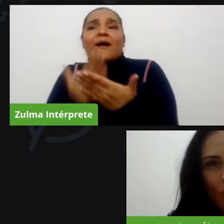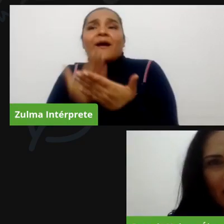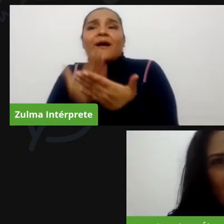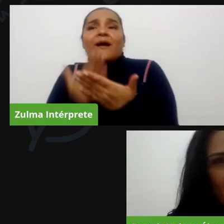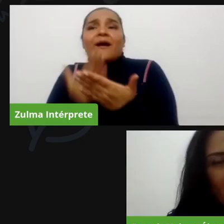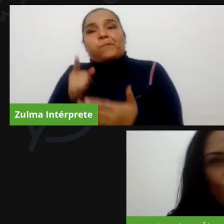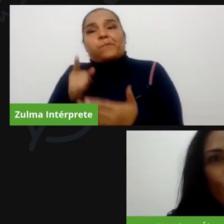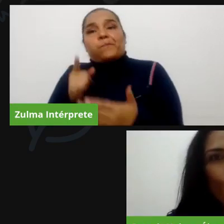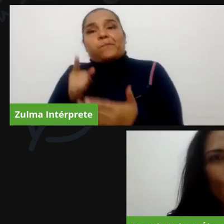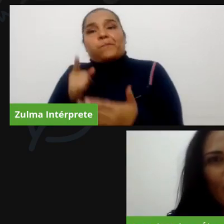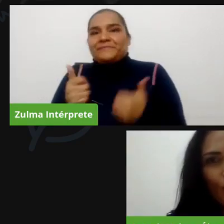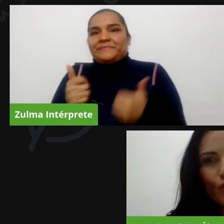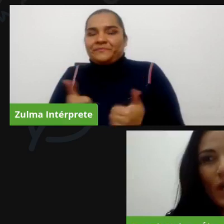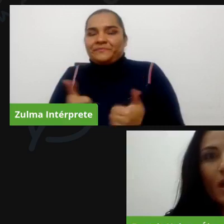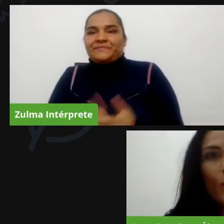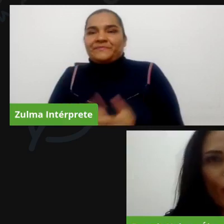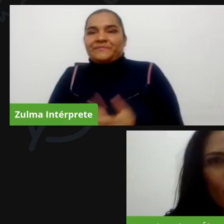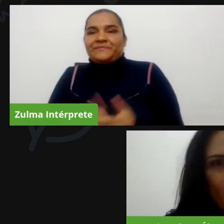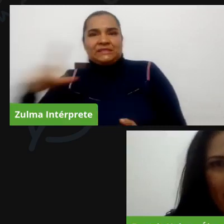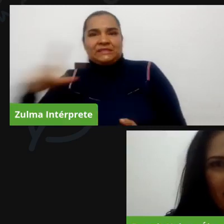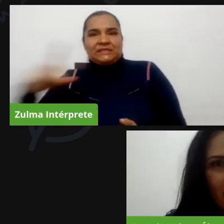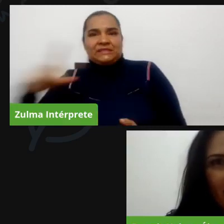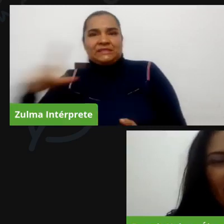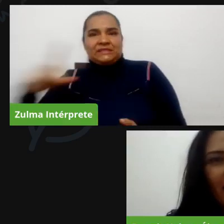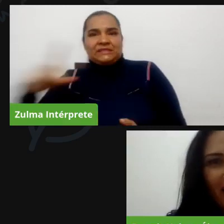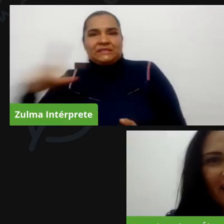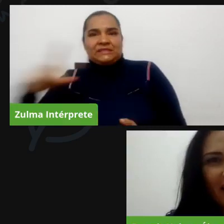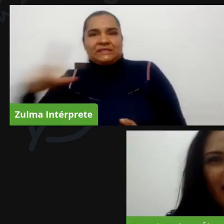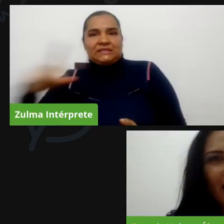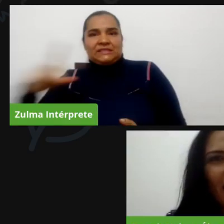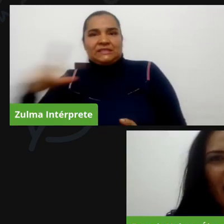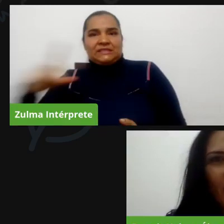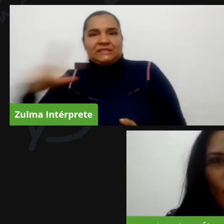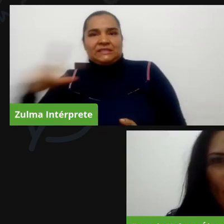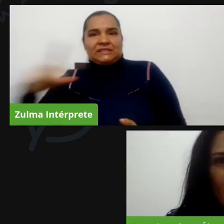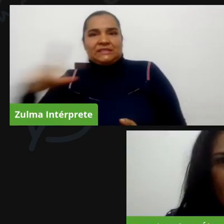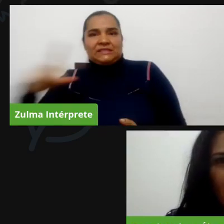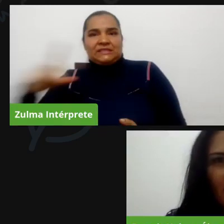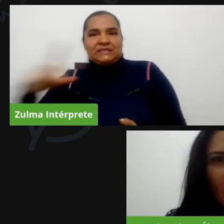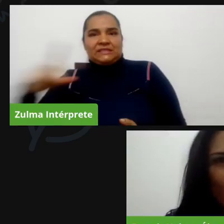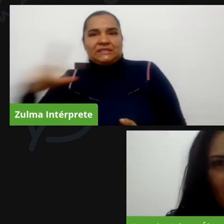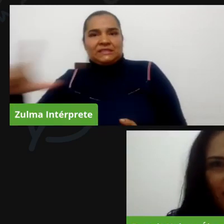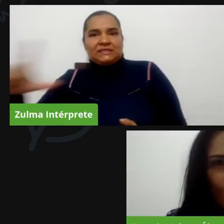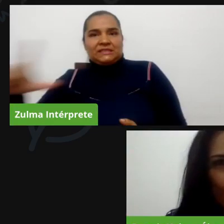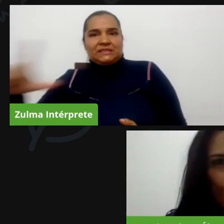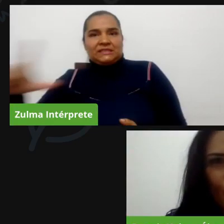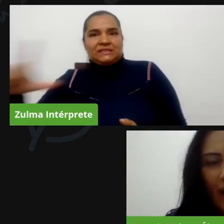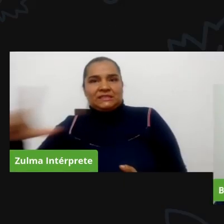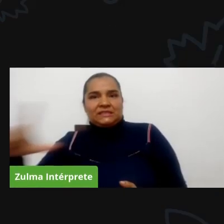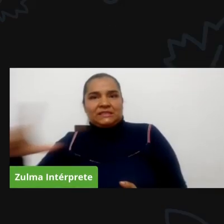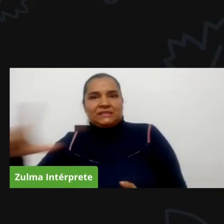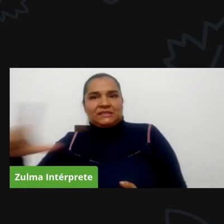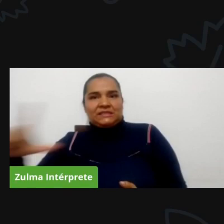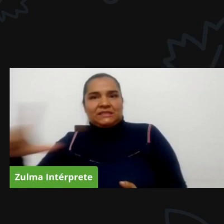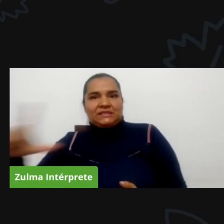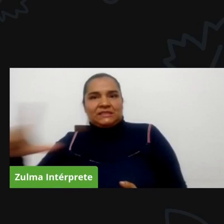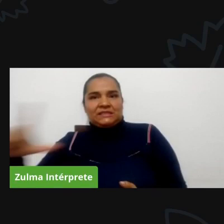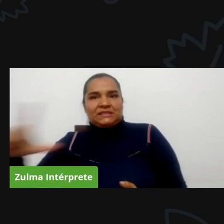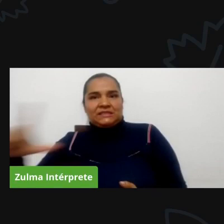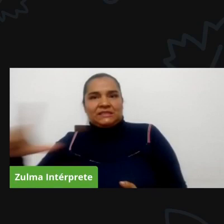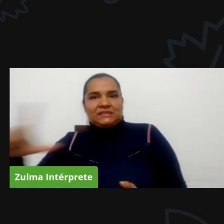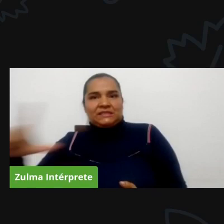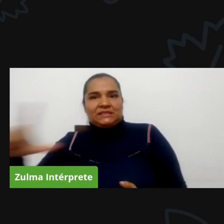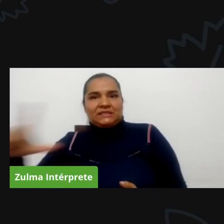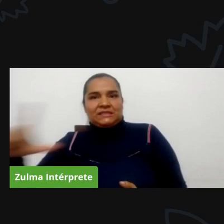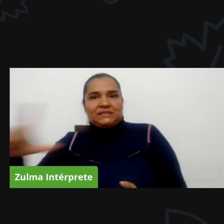grande de acompañar estos procesos y bueno que más tranquilidad que tener a la mueve que es la organización social más